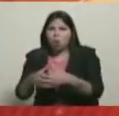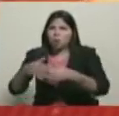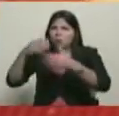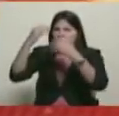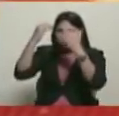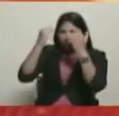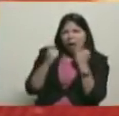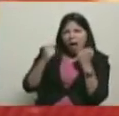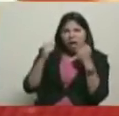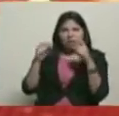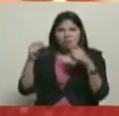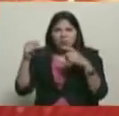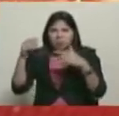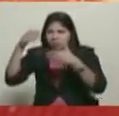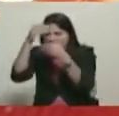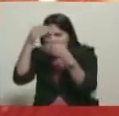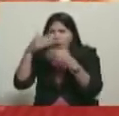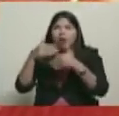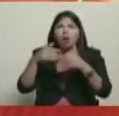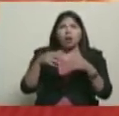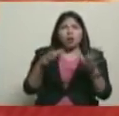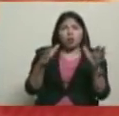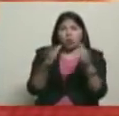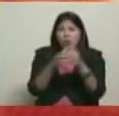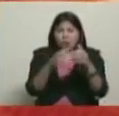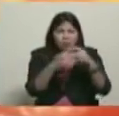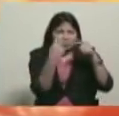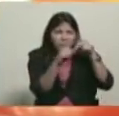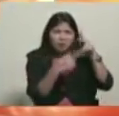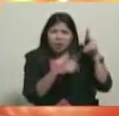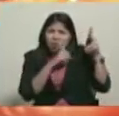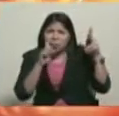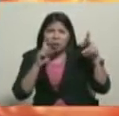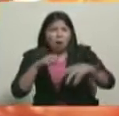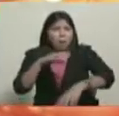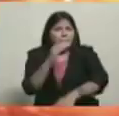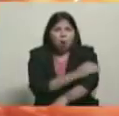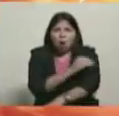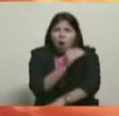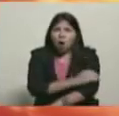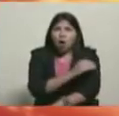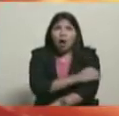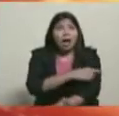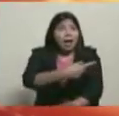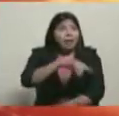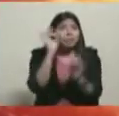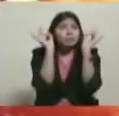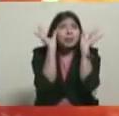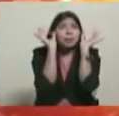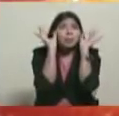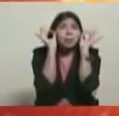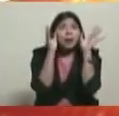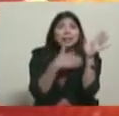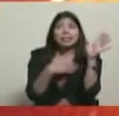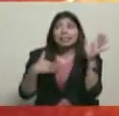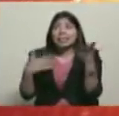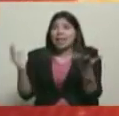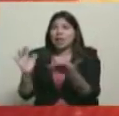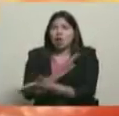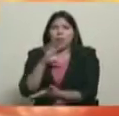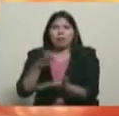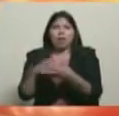de primera justicia, de sectores de acción democrática, de COPEI, de la oposición venezolana, están intentando darle a Venezuela para